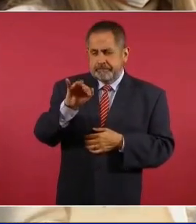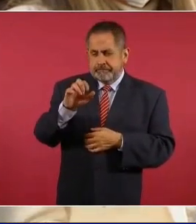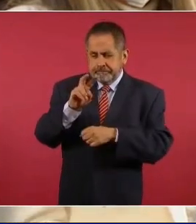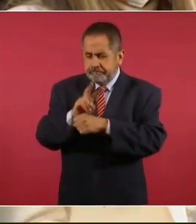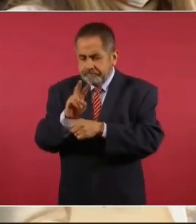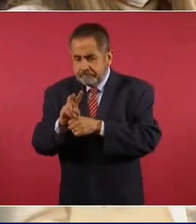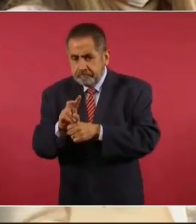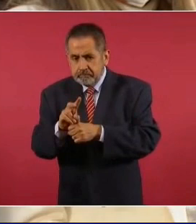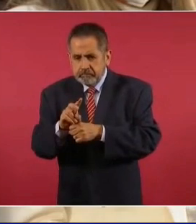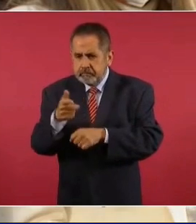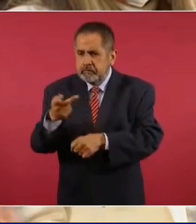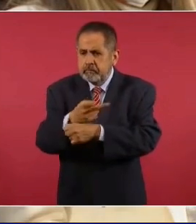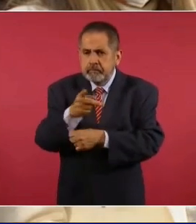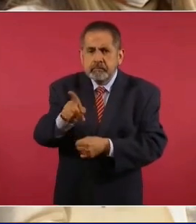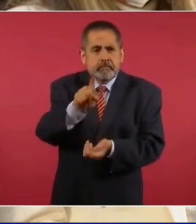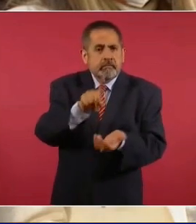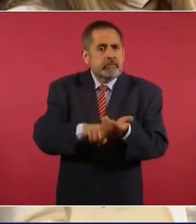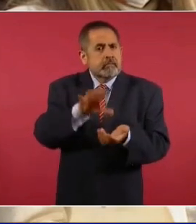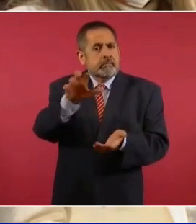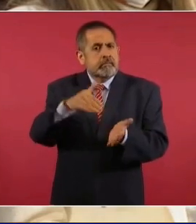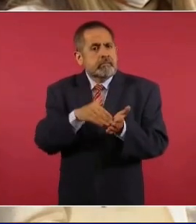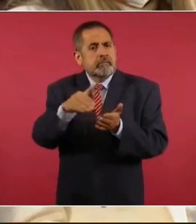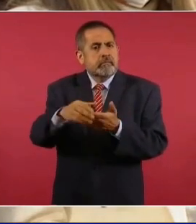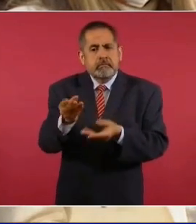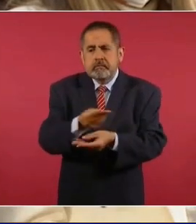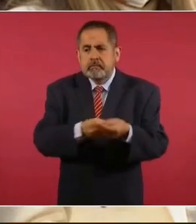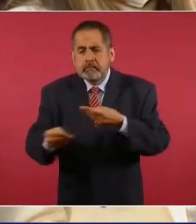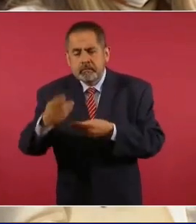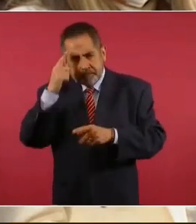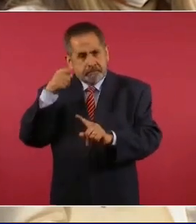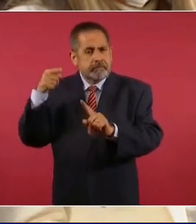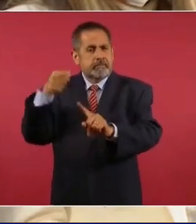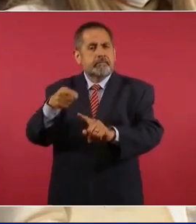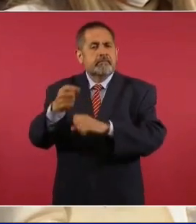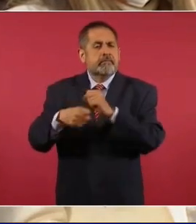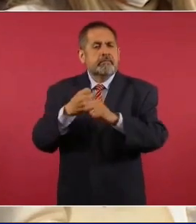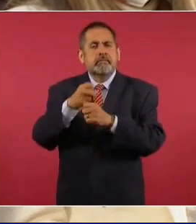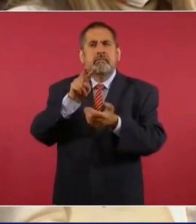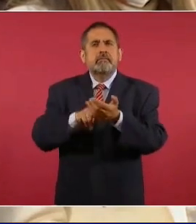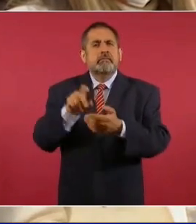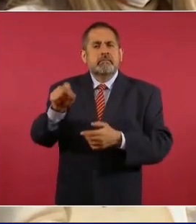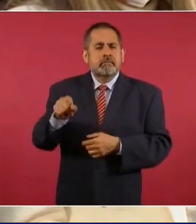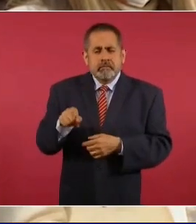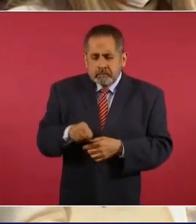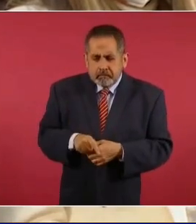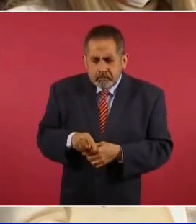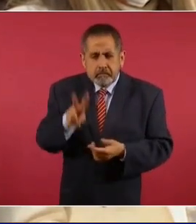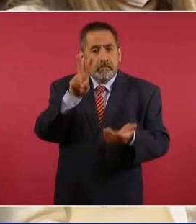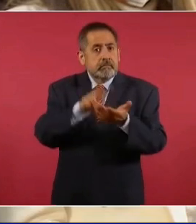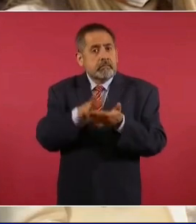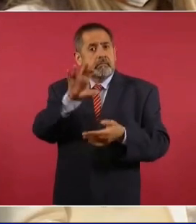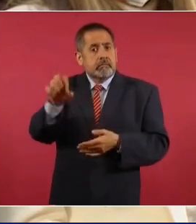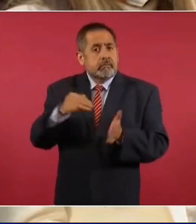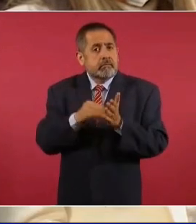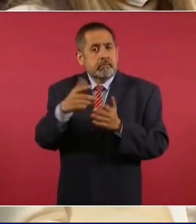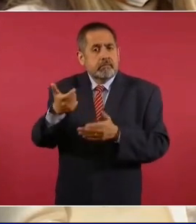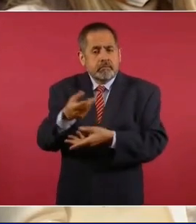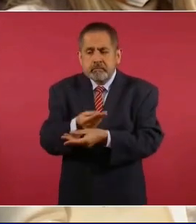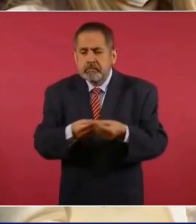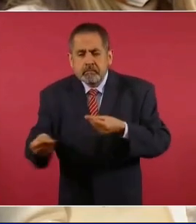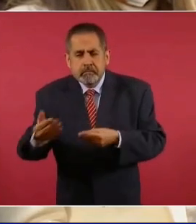500 millones de pesos y en el ejercicio de 2020 fue de dos mil 500 millones de pesos.